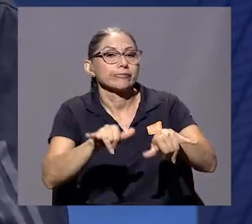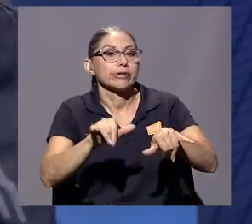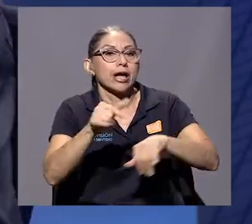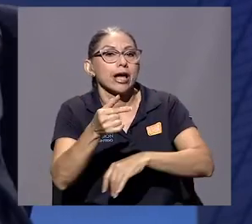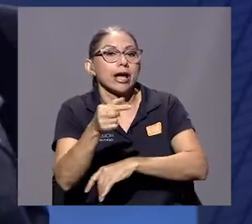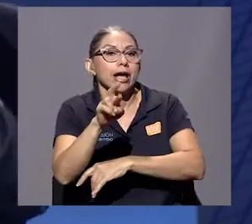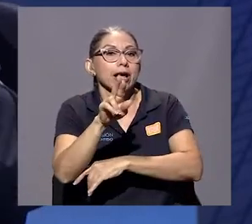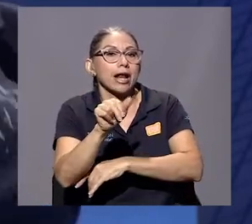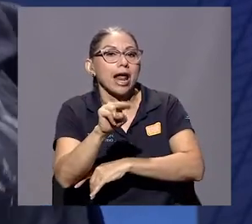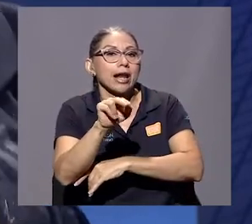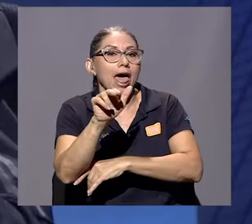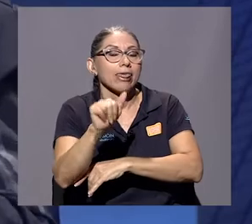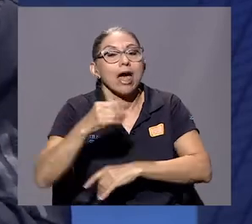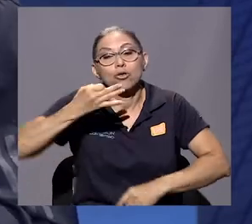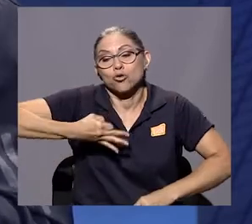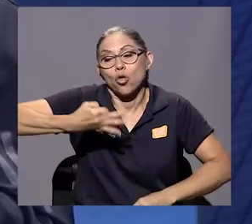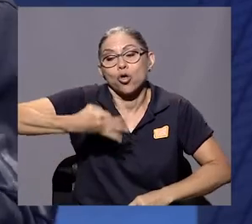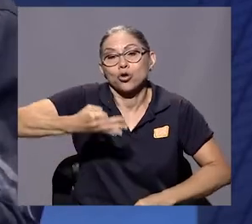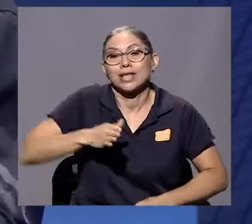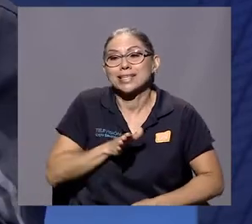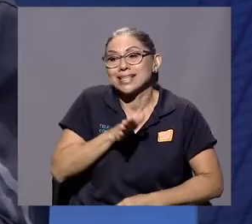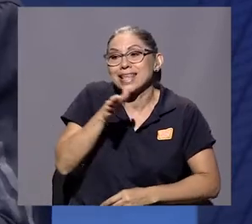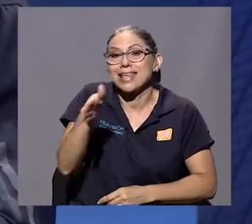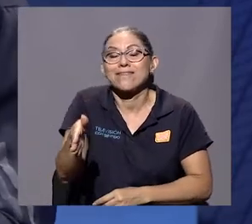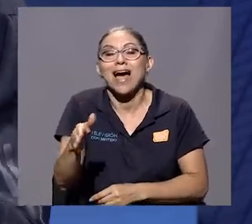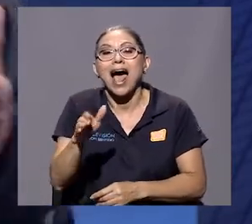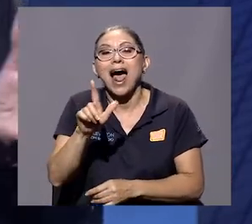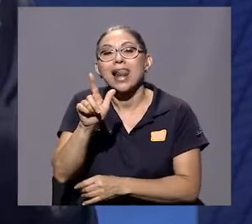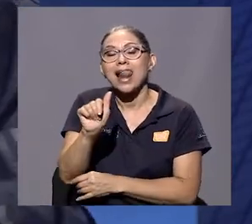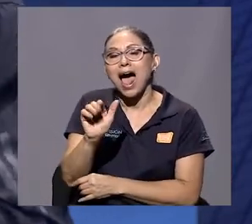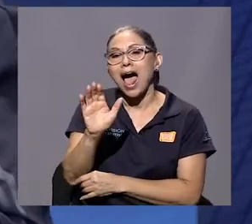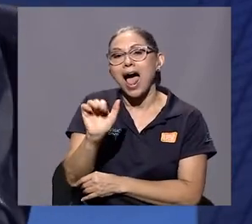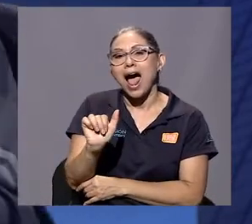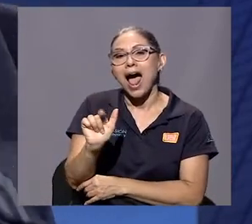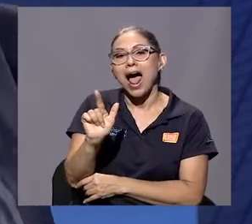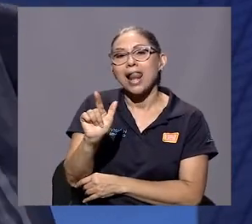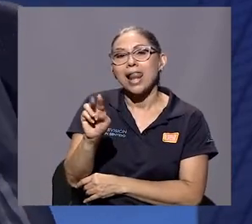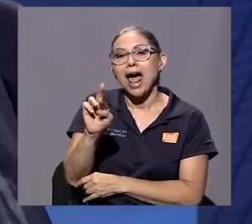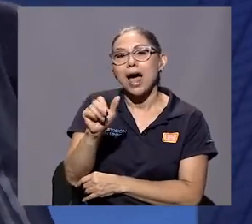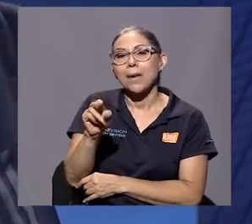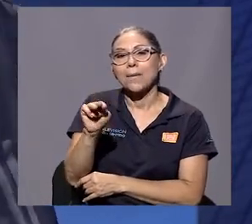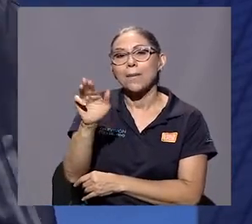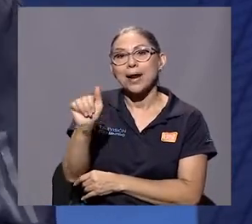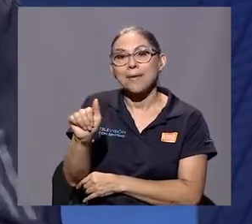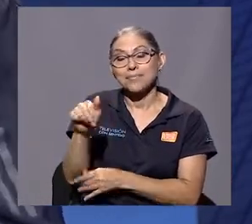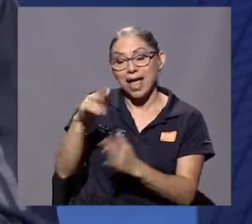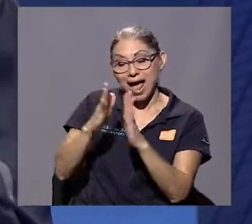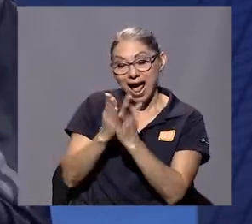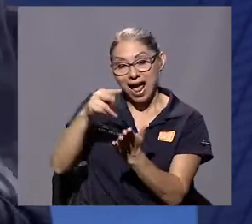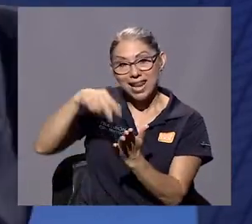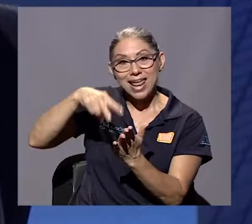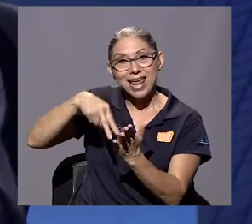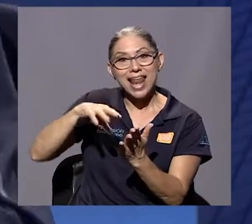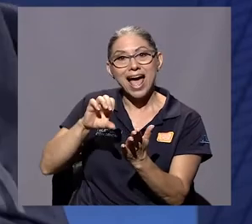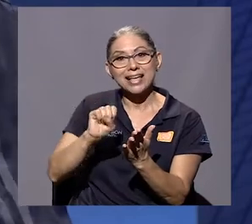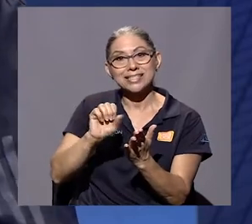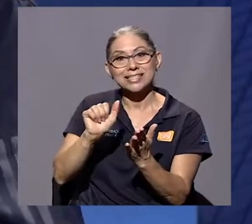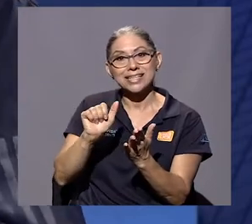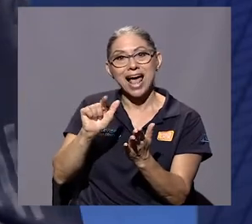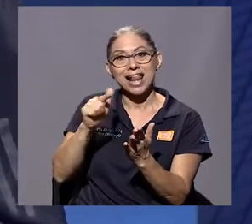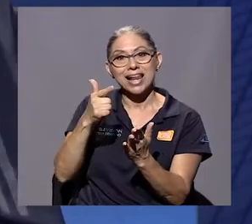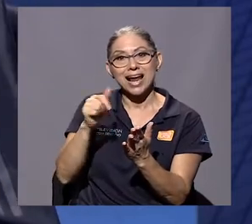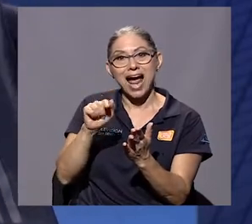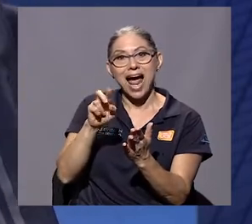Y todos los días iba a la Alhambra a leer a Salgari, que me encontré una colección de Salgari, no en la librería, entonces eso era lo que yo hacía.